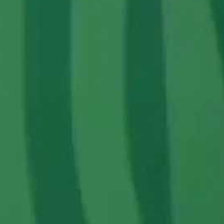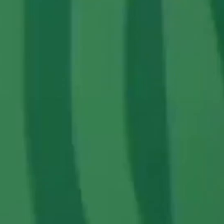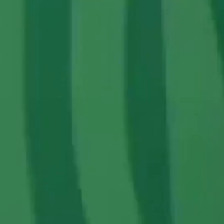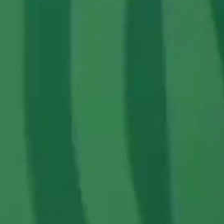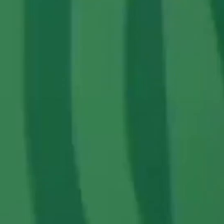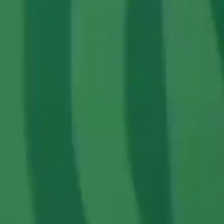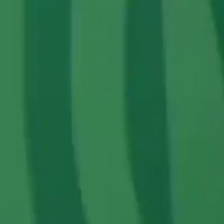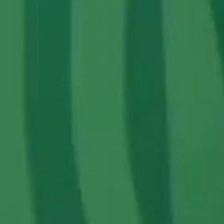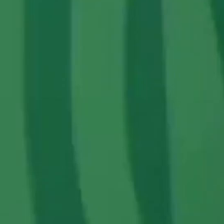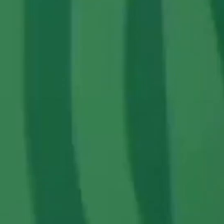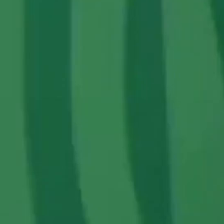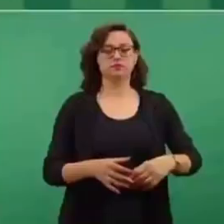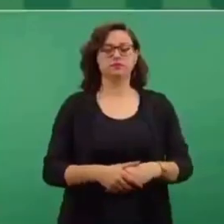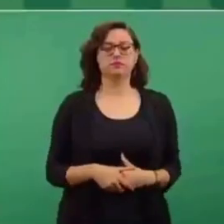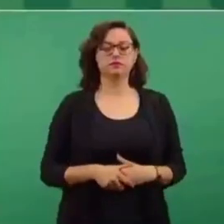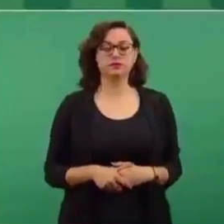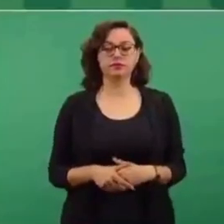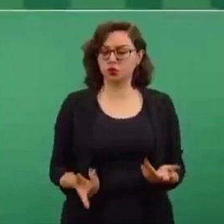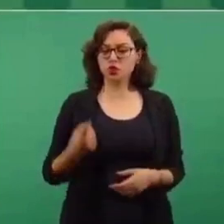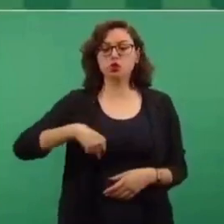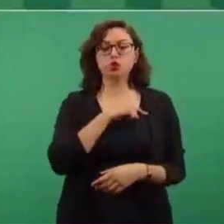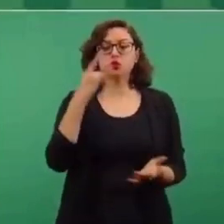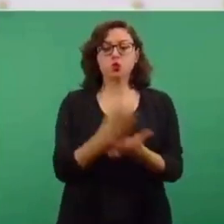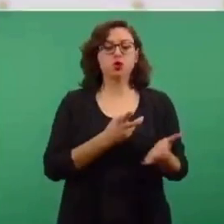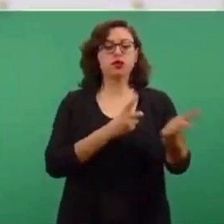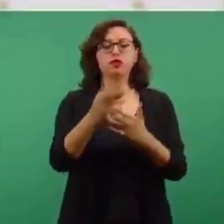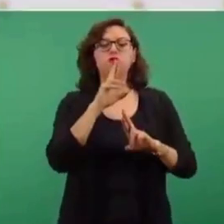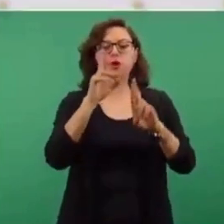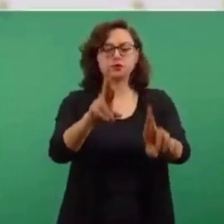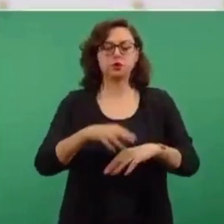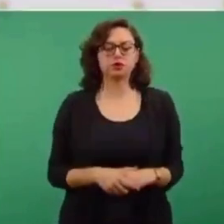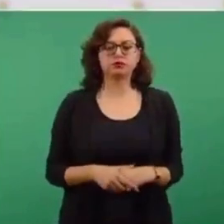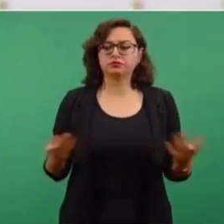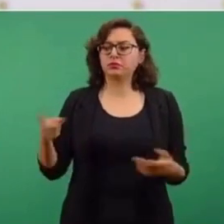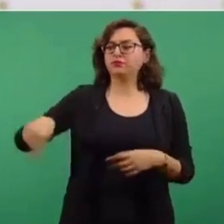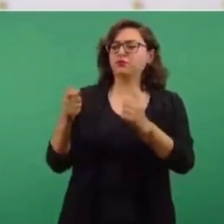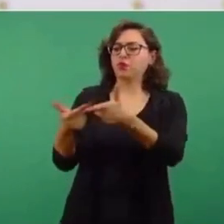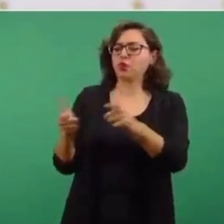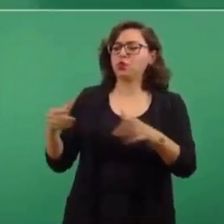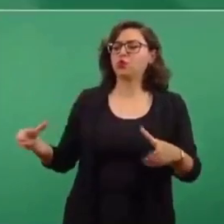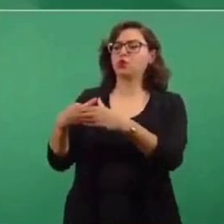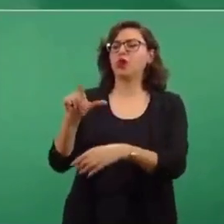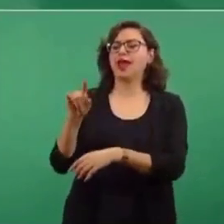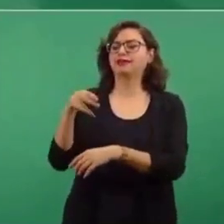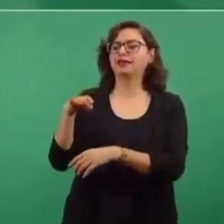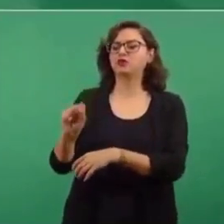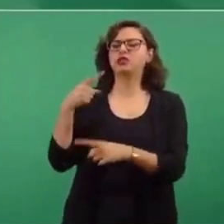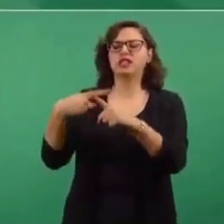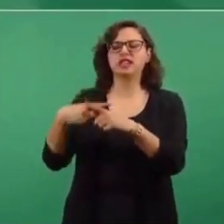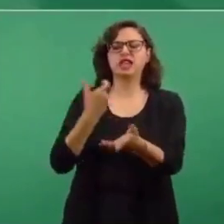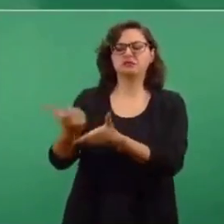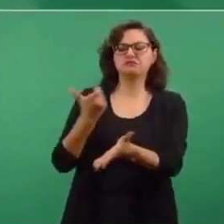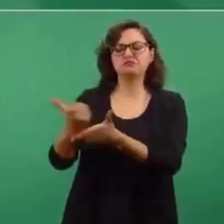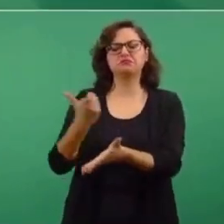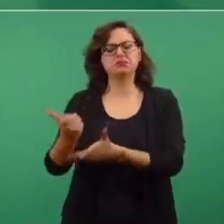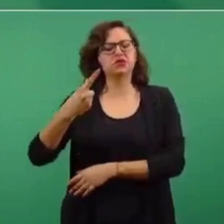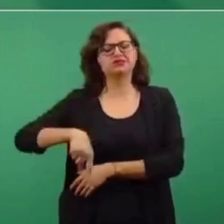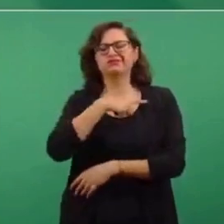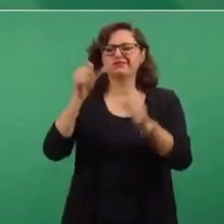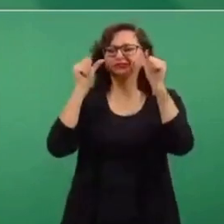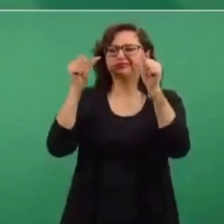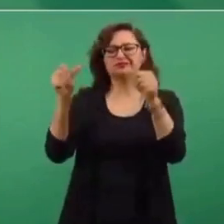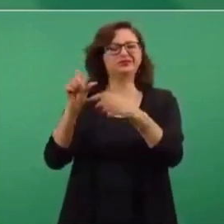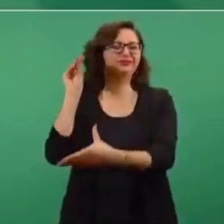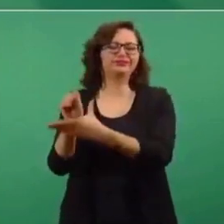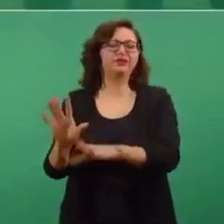quienes están financiando a este programa no nos hemos ocupado, sí he hecho mención a